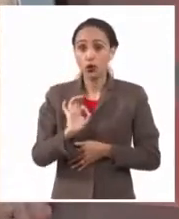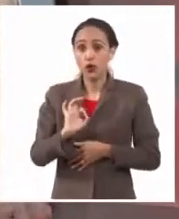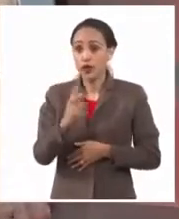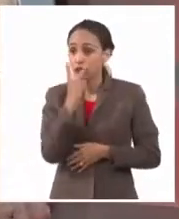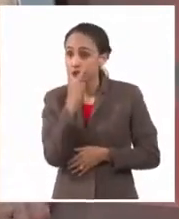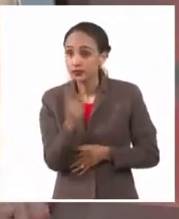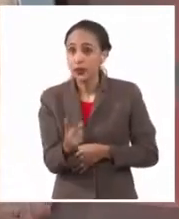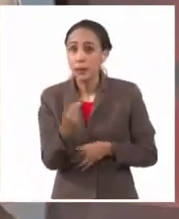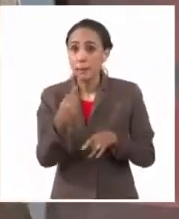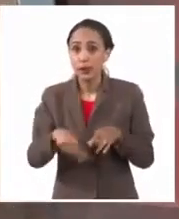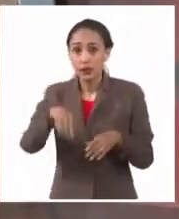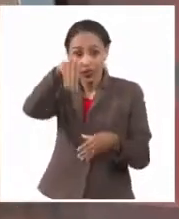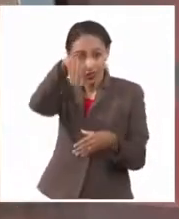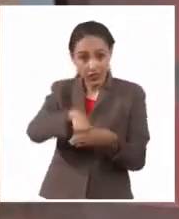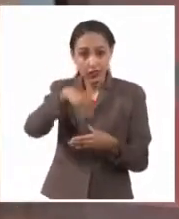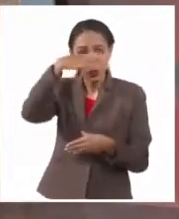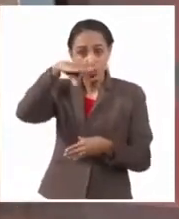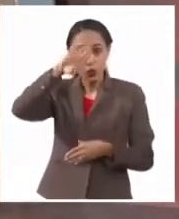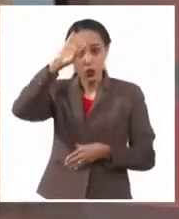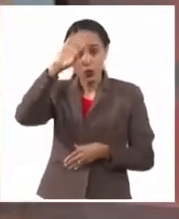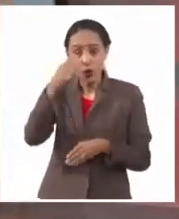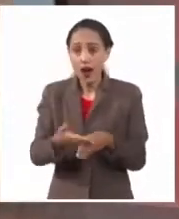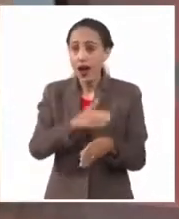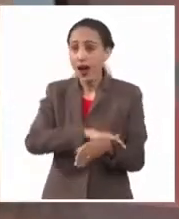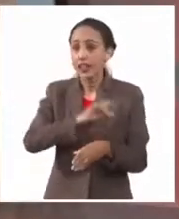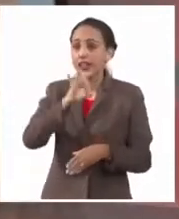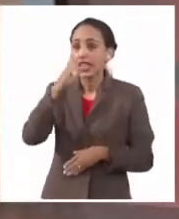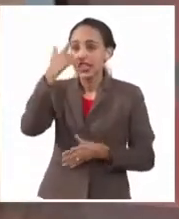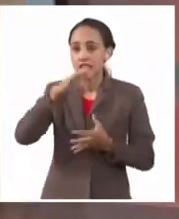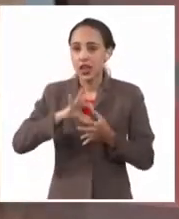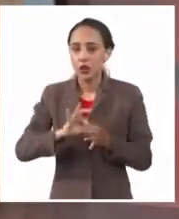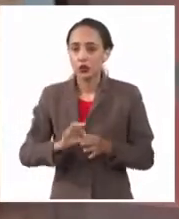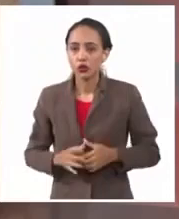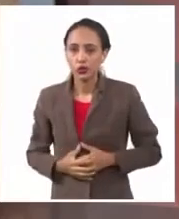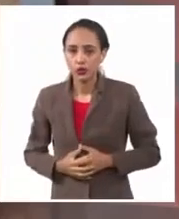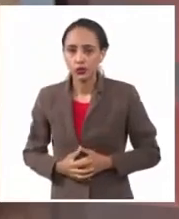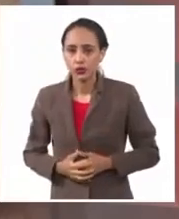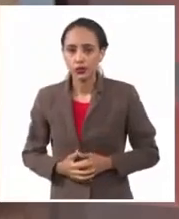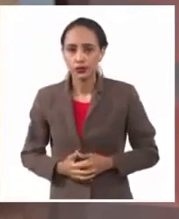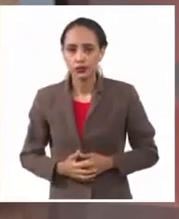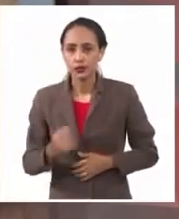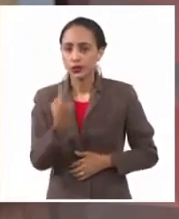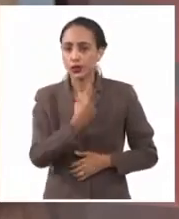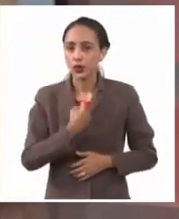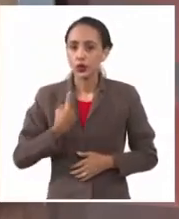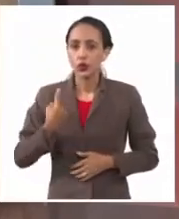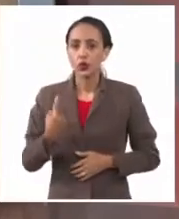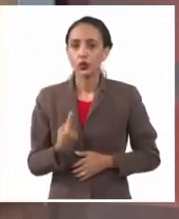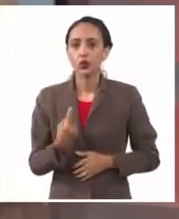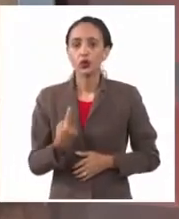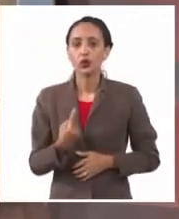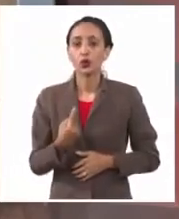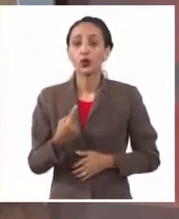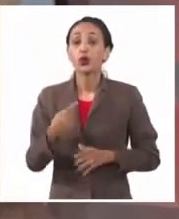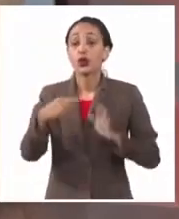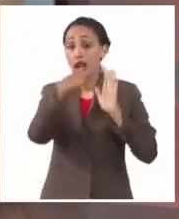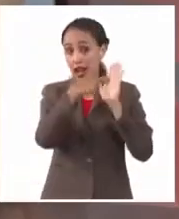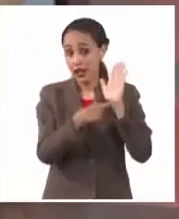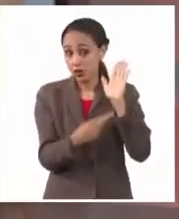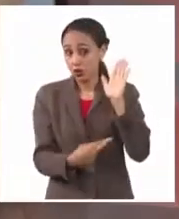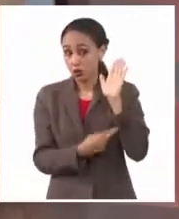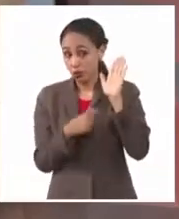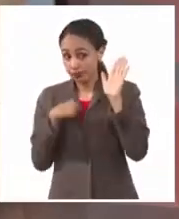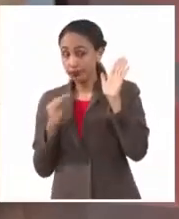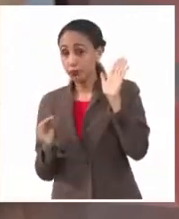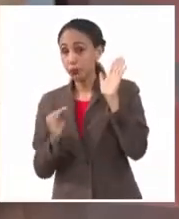y están en el país antes del 15 de agosto? Nosotros tenemos o se regula en la propia resolución